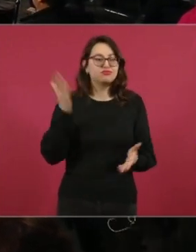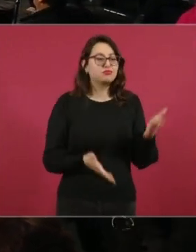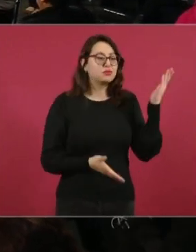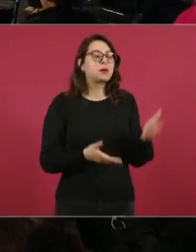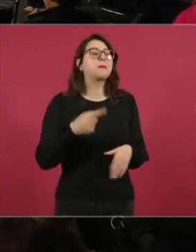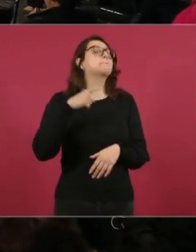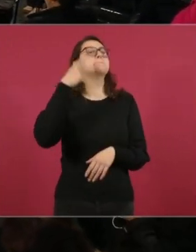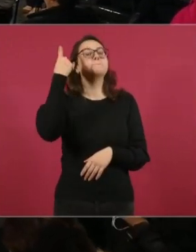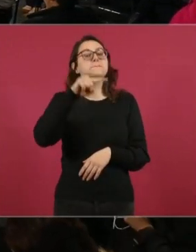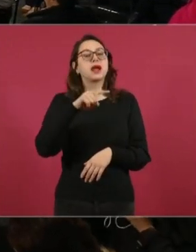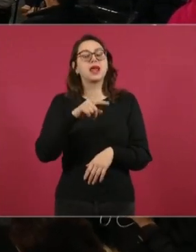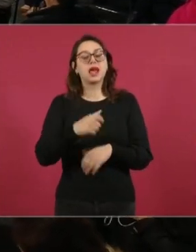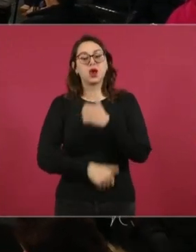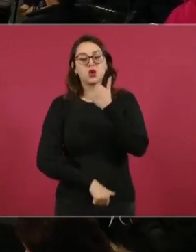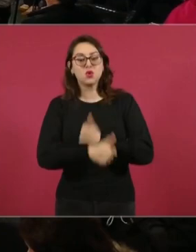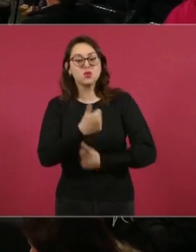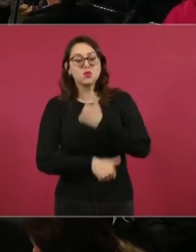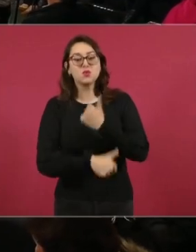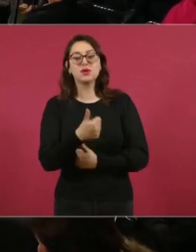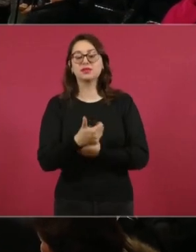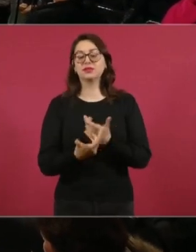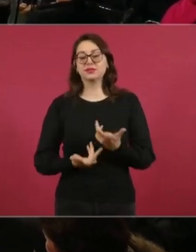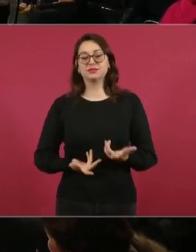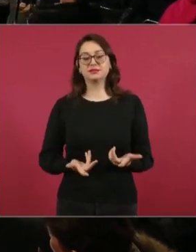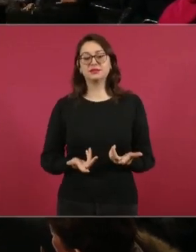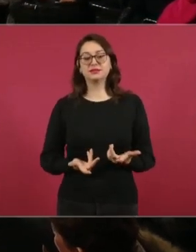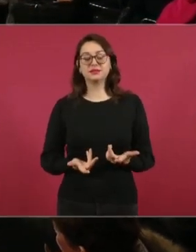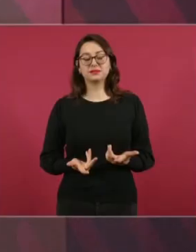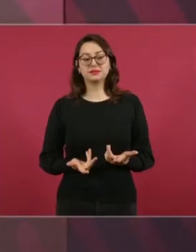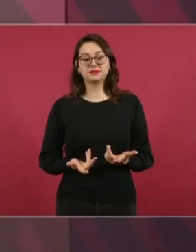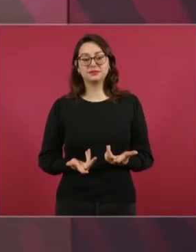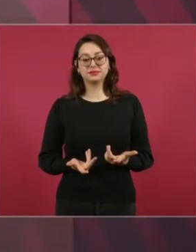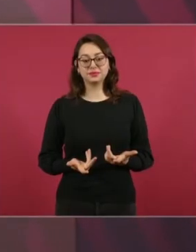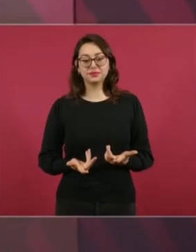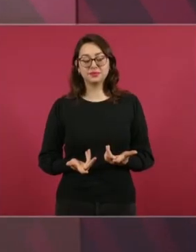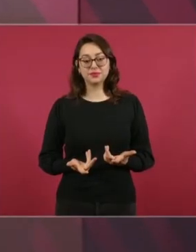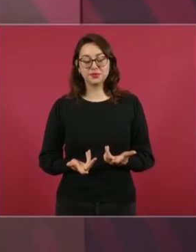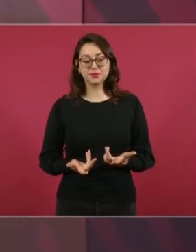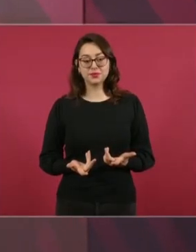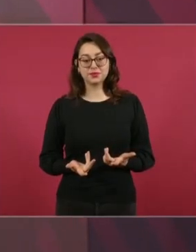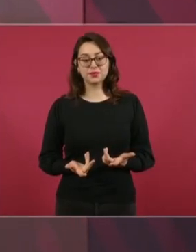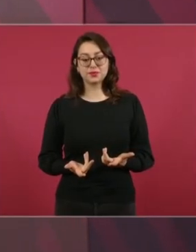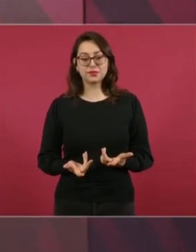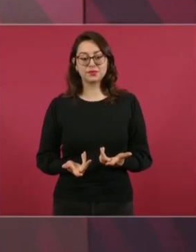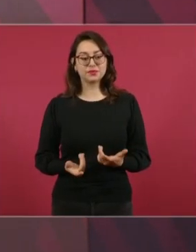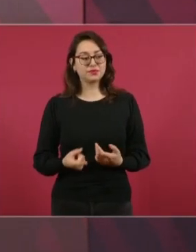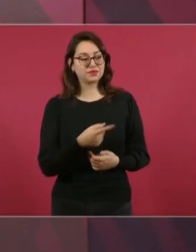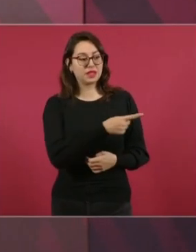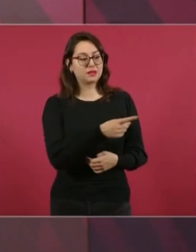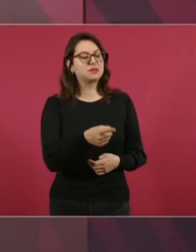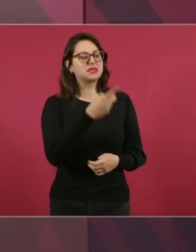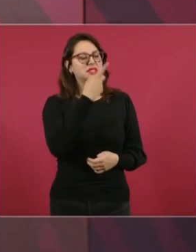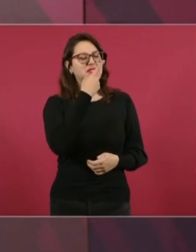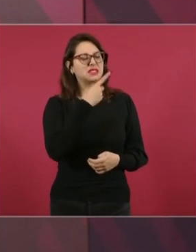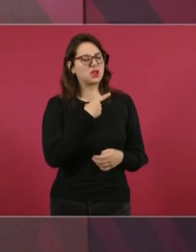Entonces, como le llaman, aquí el general me va a ayudar, bueno, cualquiera,